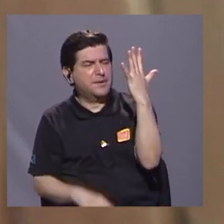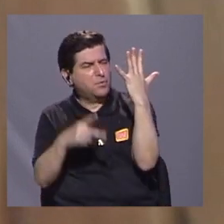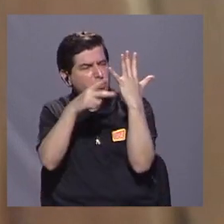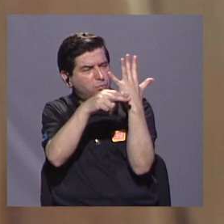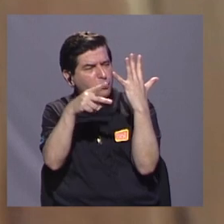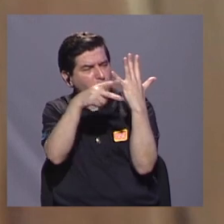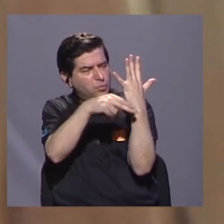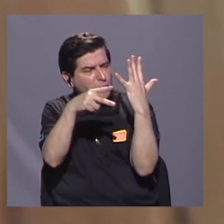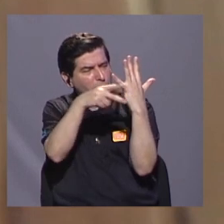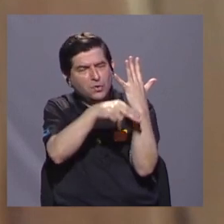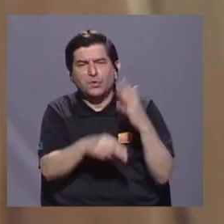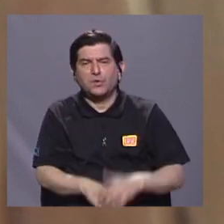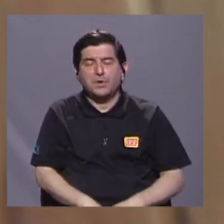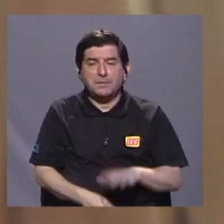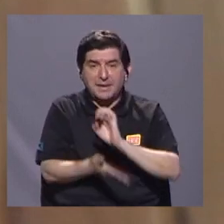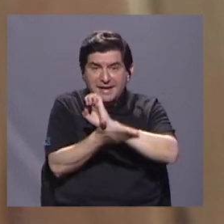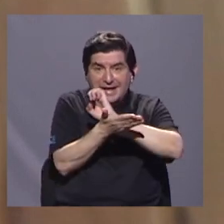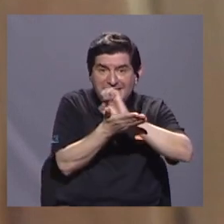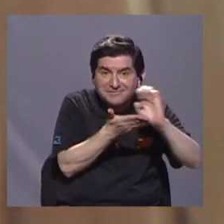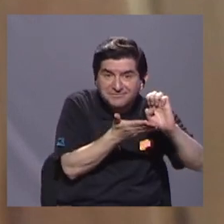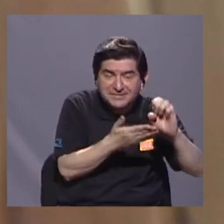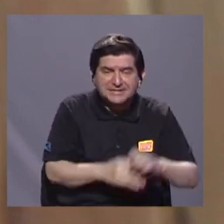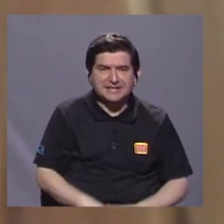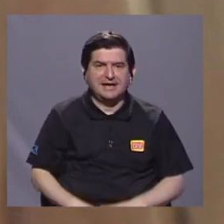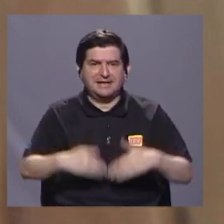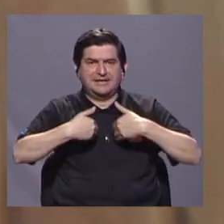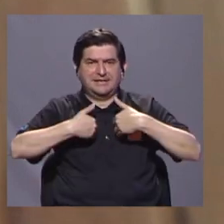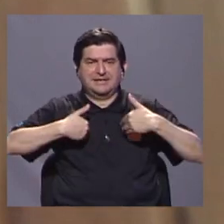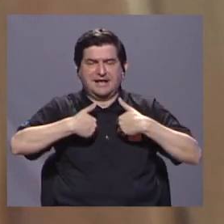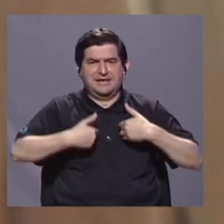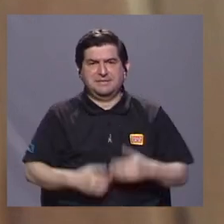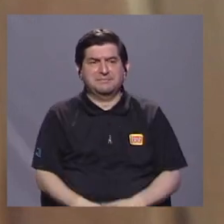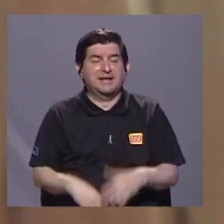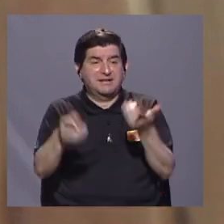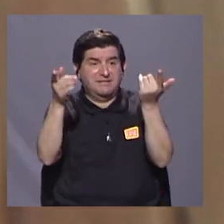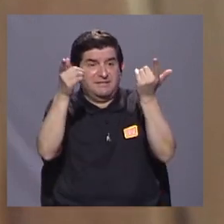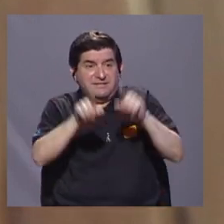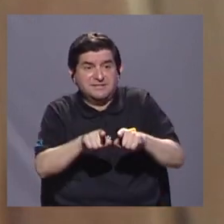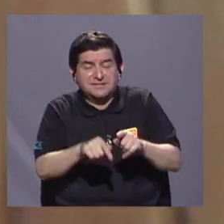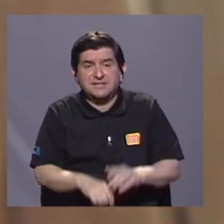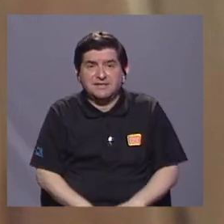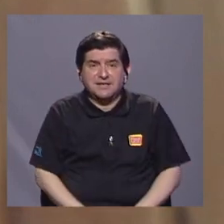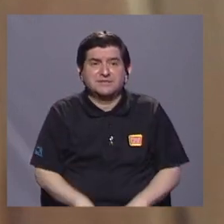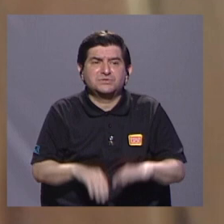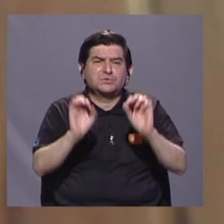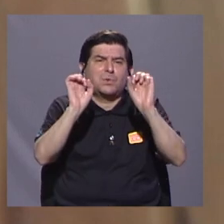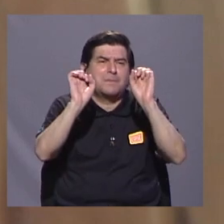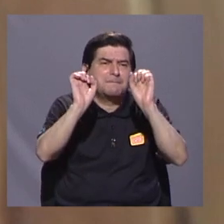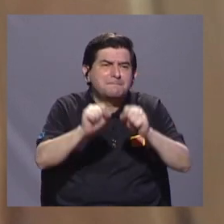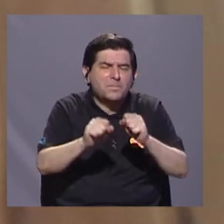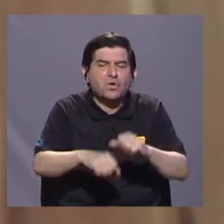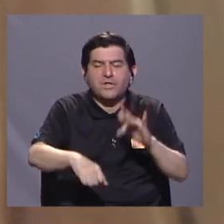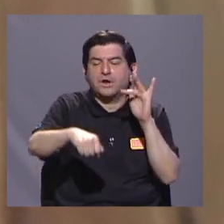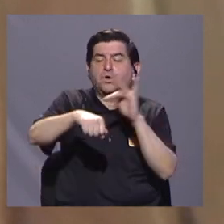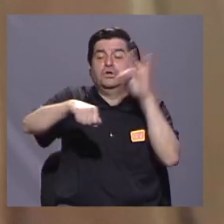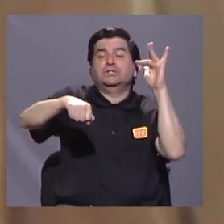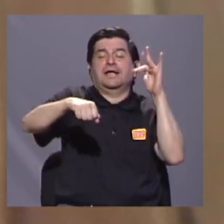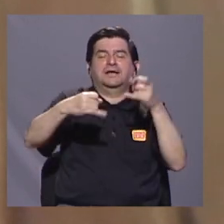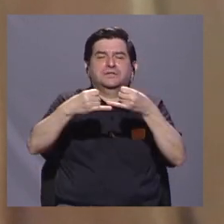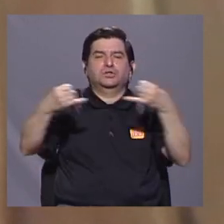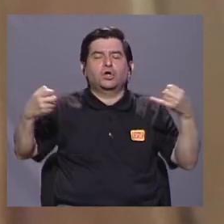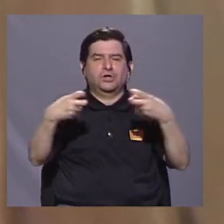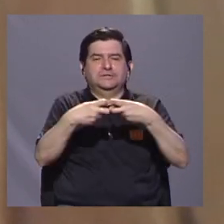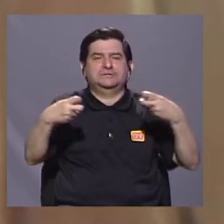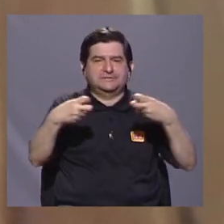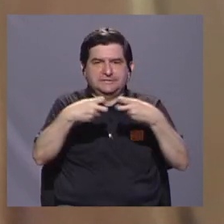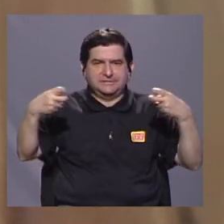preventivamente para evitar que los animales simplemente hagan contacto con el cableado.